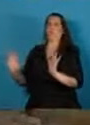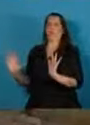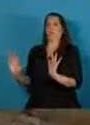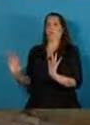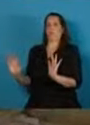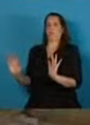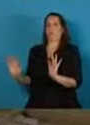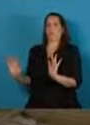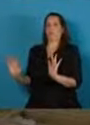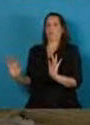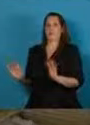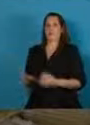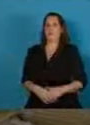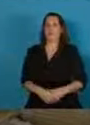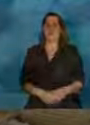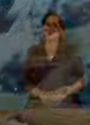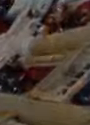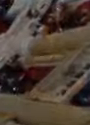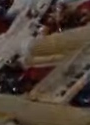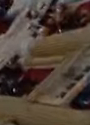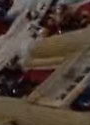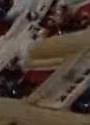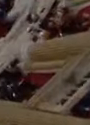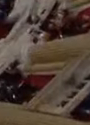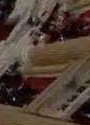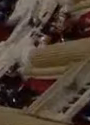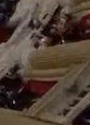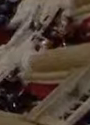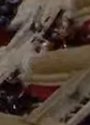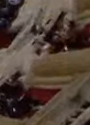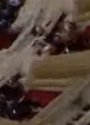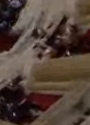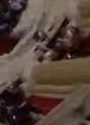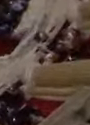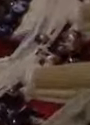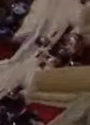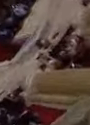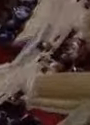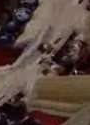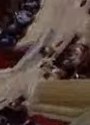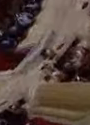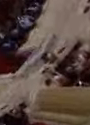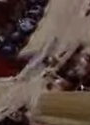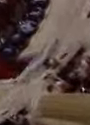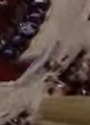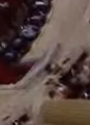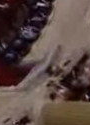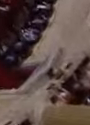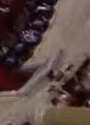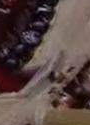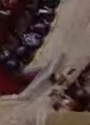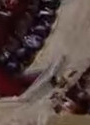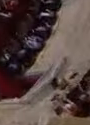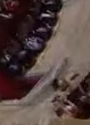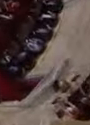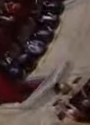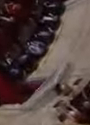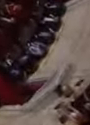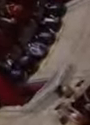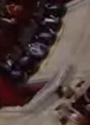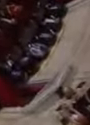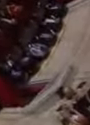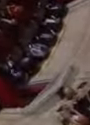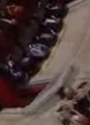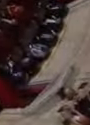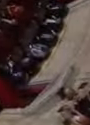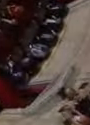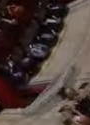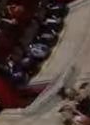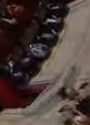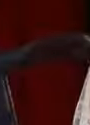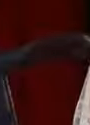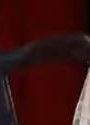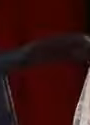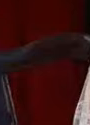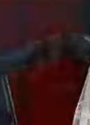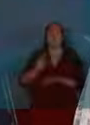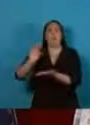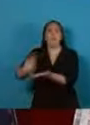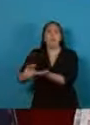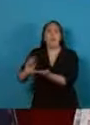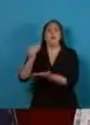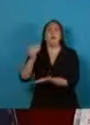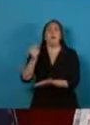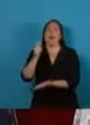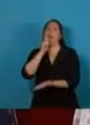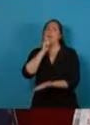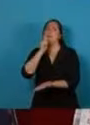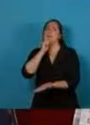se destinará a instituciones periodísticas en la relación con los